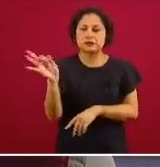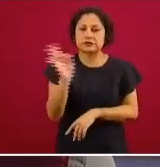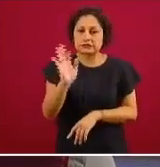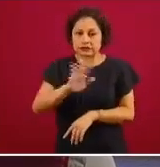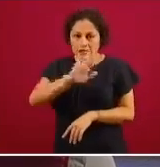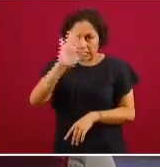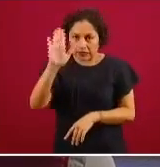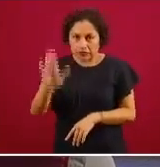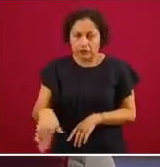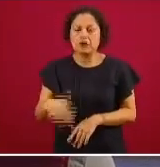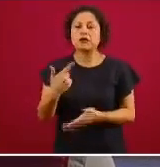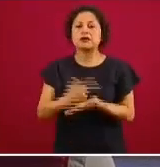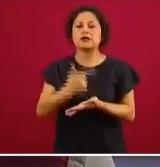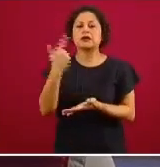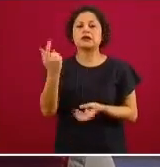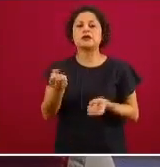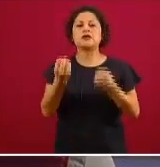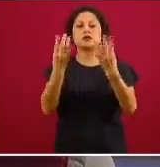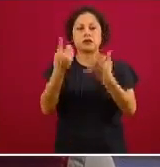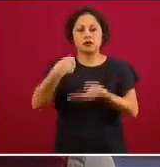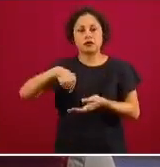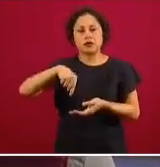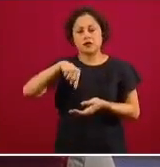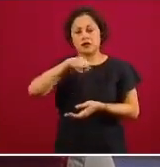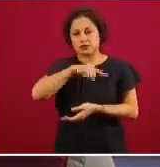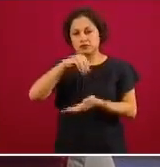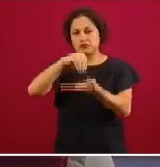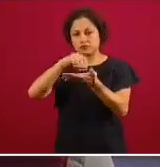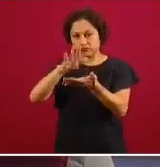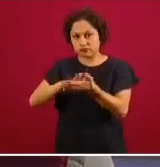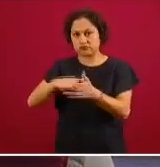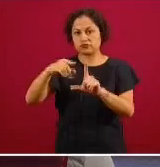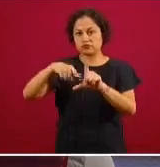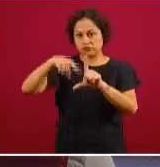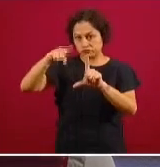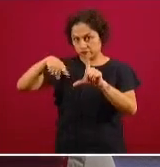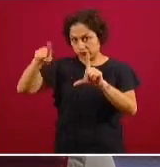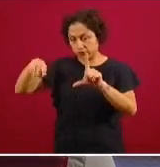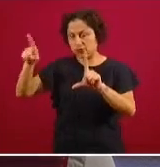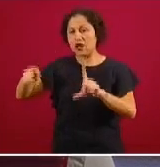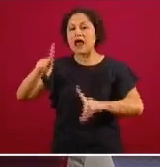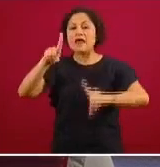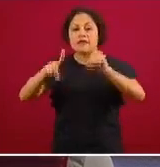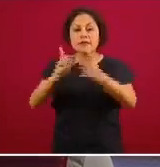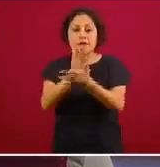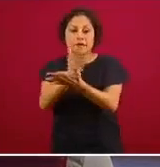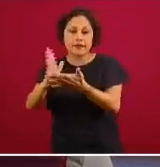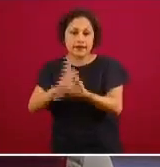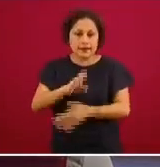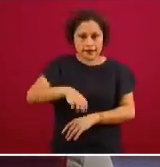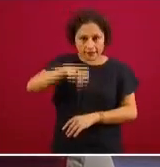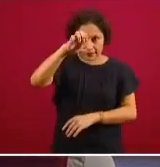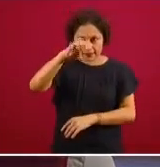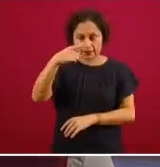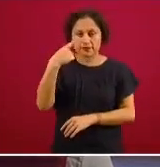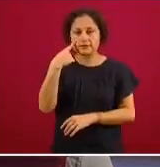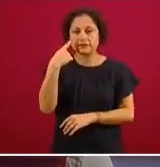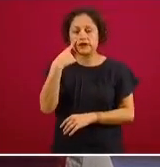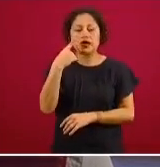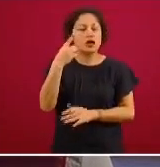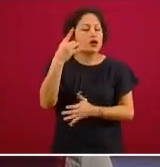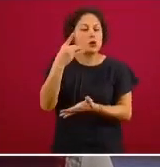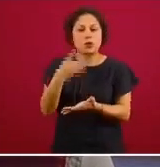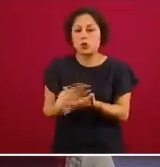ciertamente arbitrarias y desbalanceadas en cuanto al número de años de edad que abarcan solamente con el propósito de